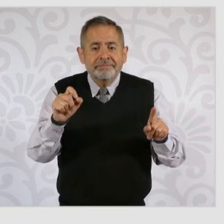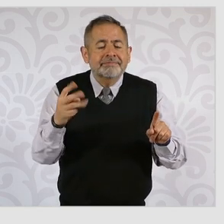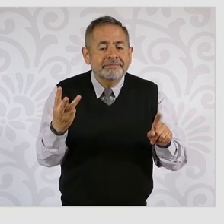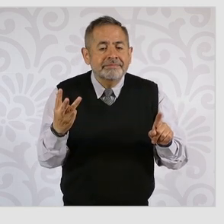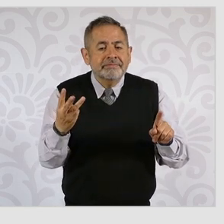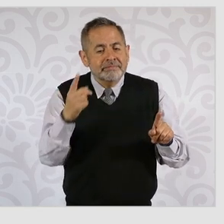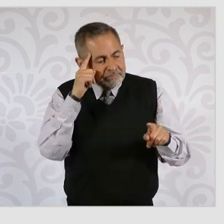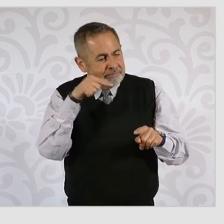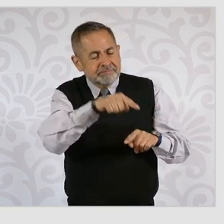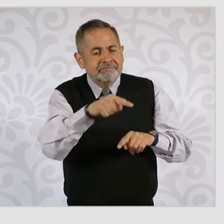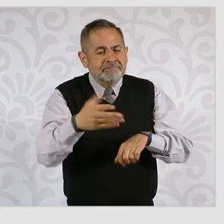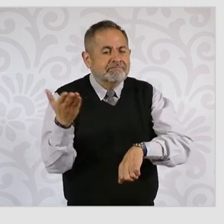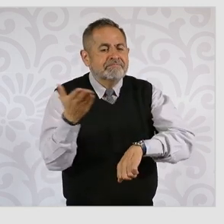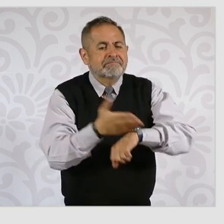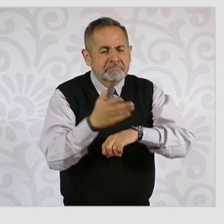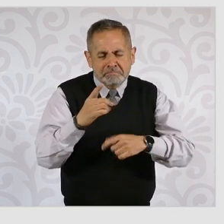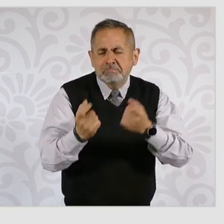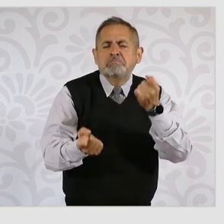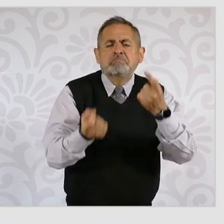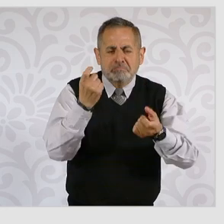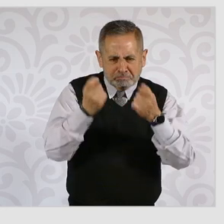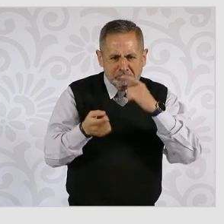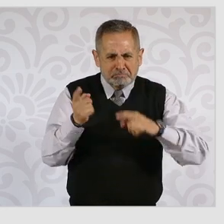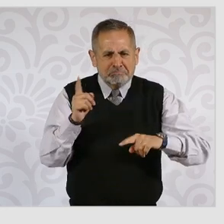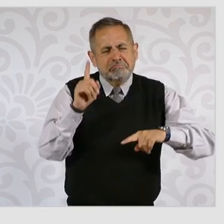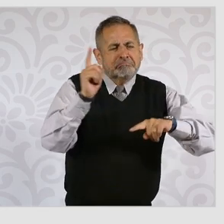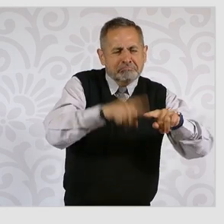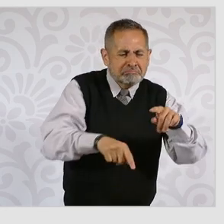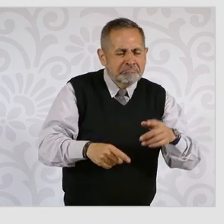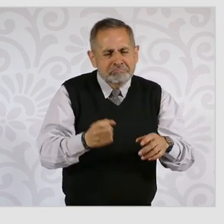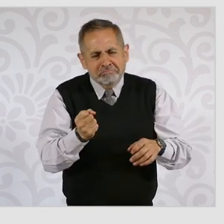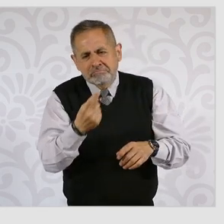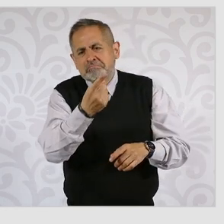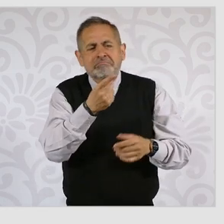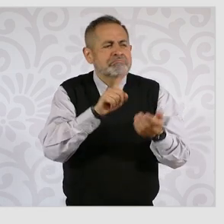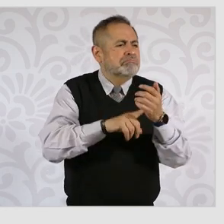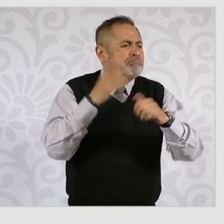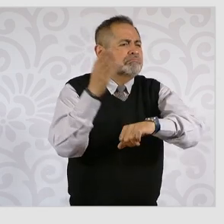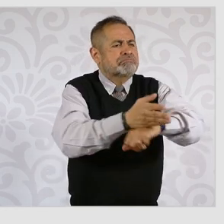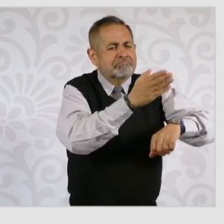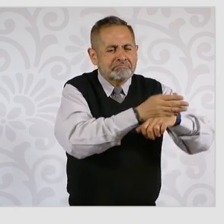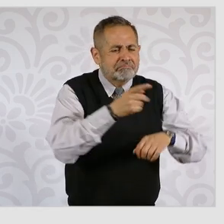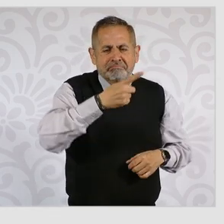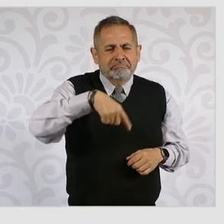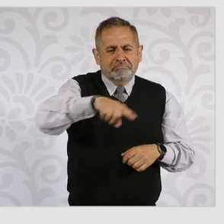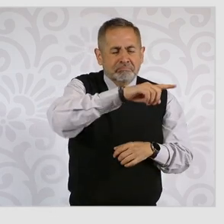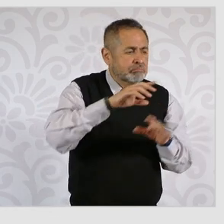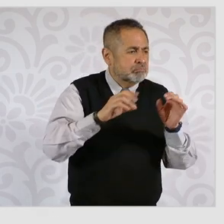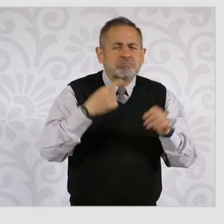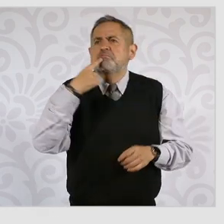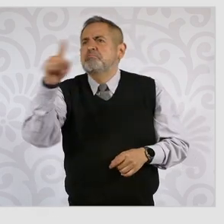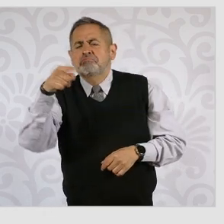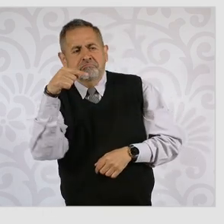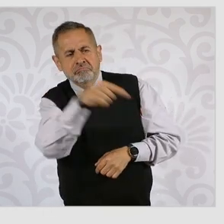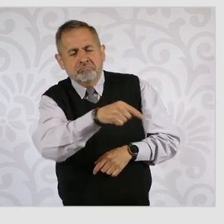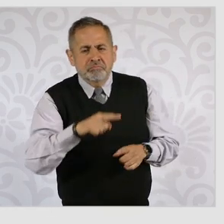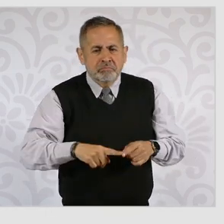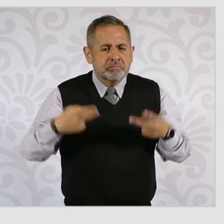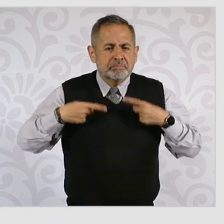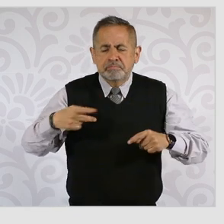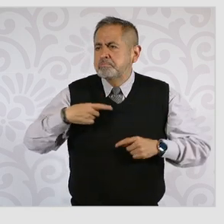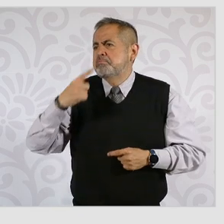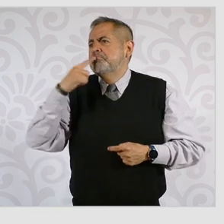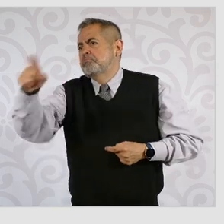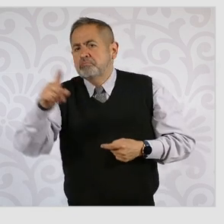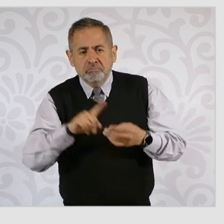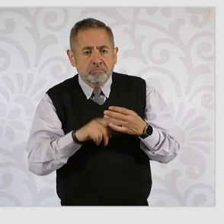por supuesto, algunas por parte del Ejecutivo, de Legislativo o de Ciudadanos o de Miembros del